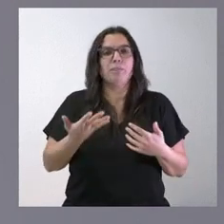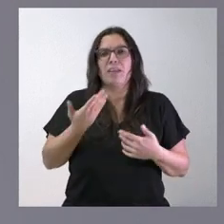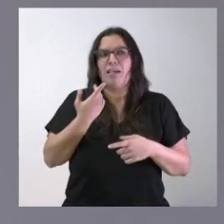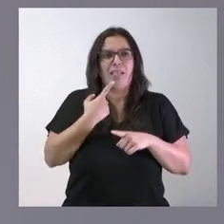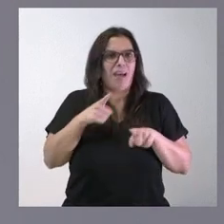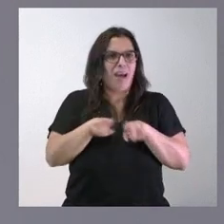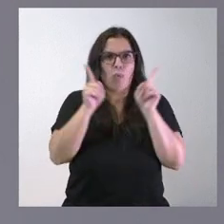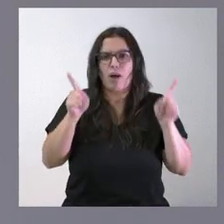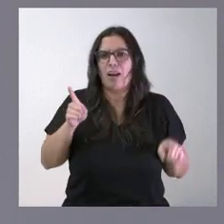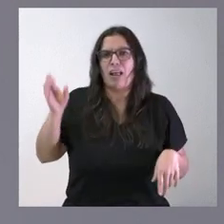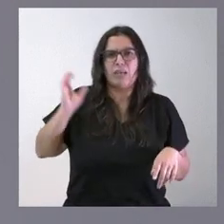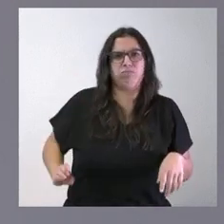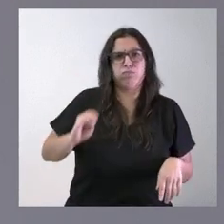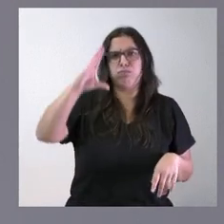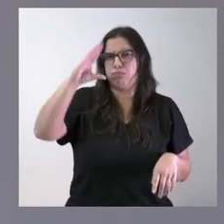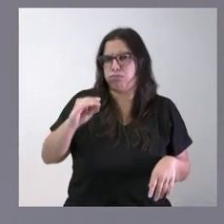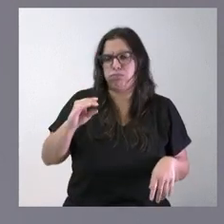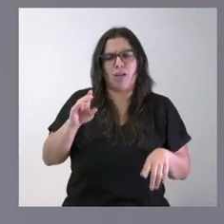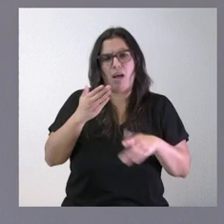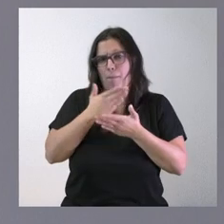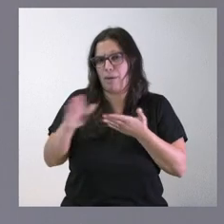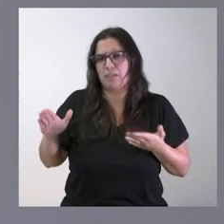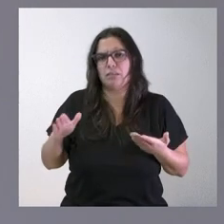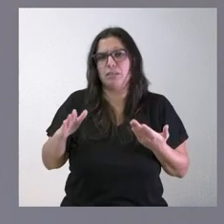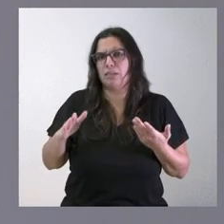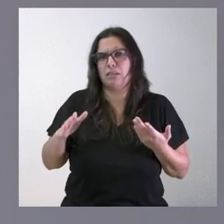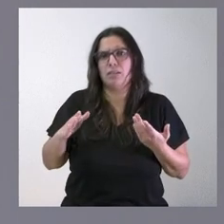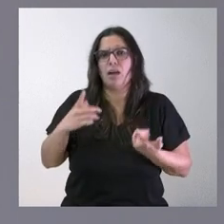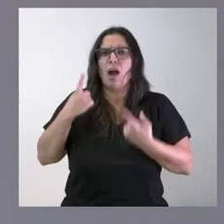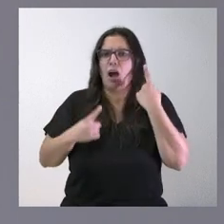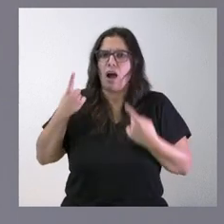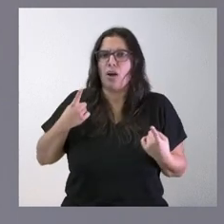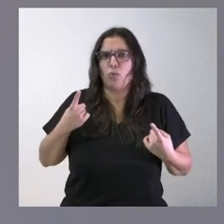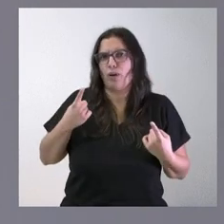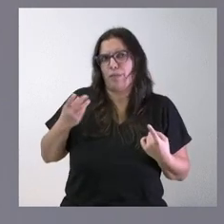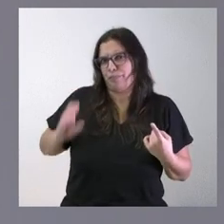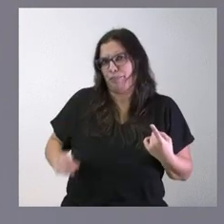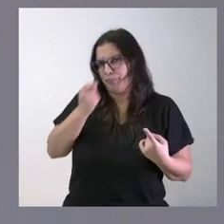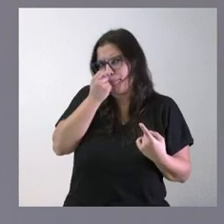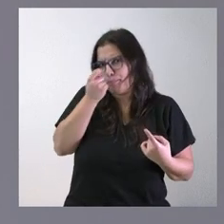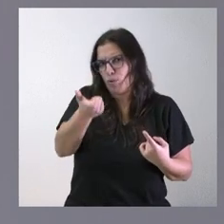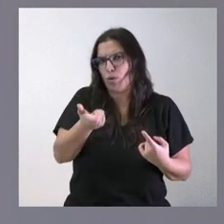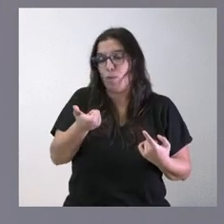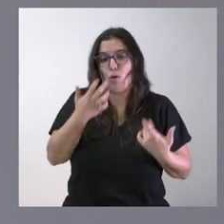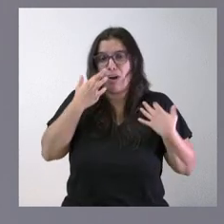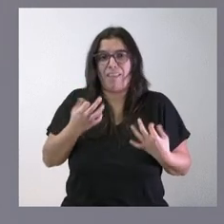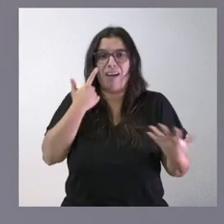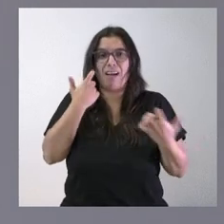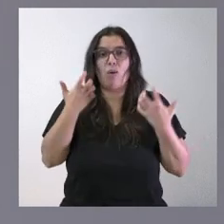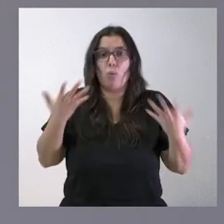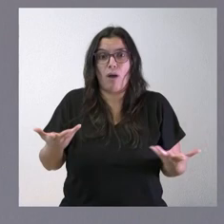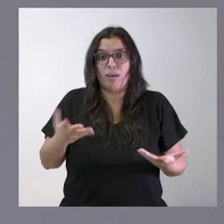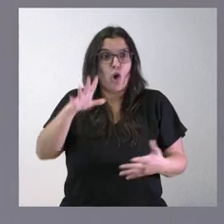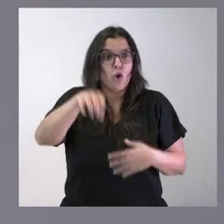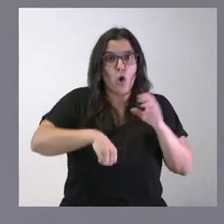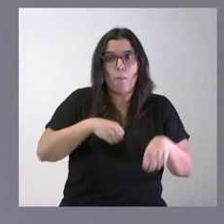renta que muchas de estas familias tienen y que lógicamente algunas de ellas tienen un nivel de renta muy bajo es que resulta muy evidente que el ticket de la